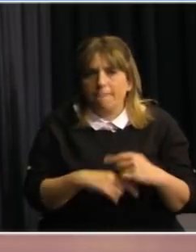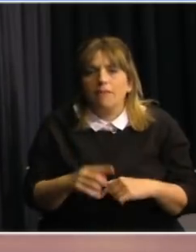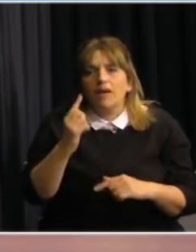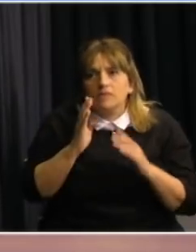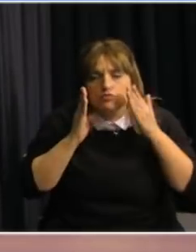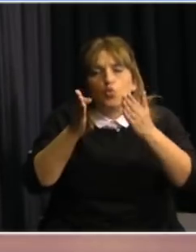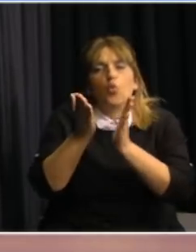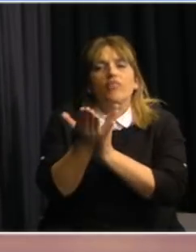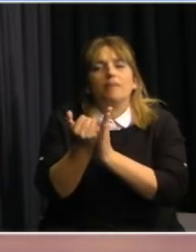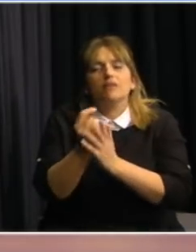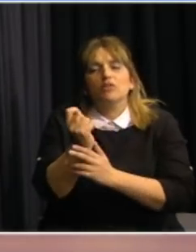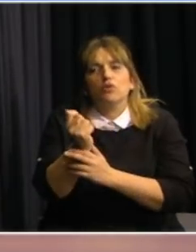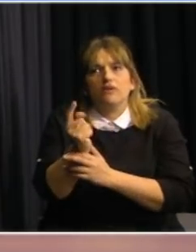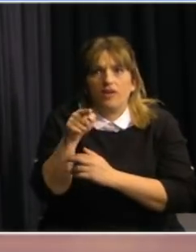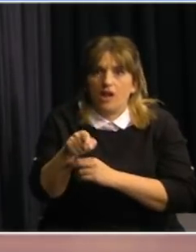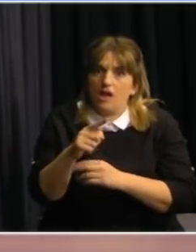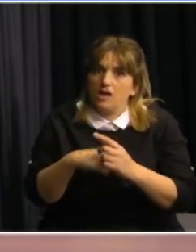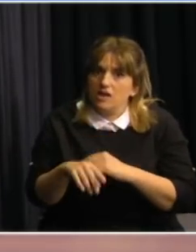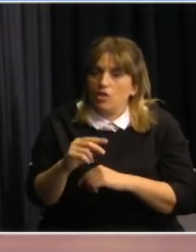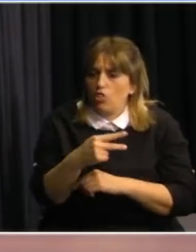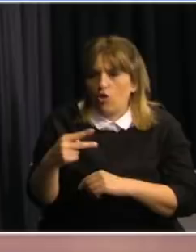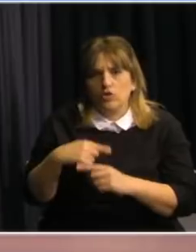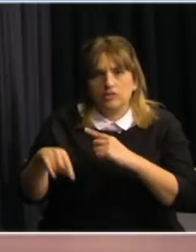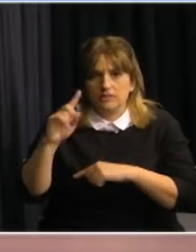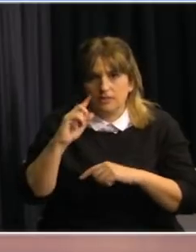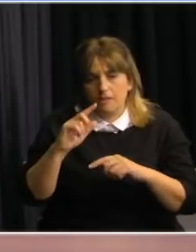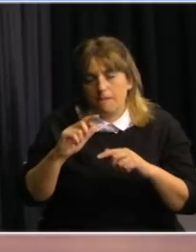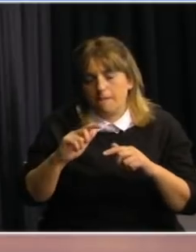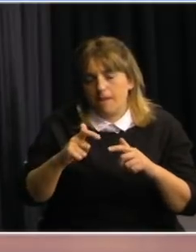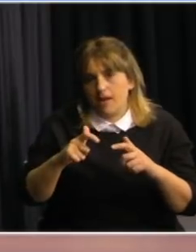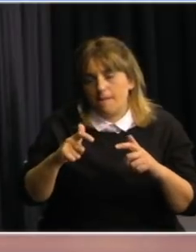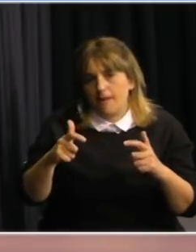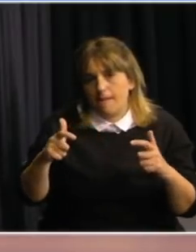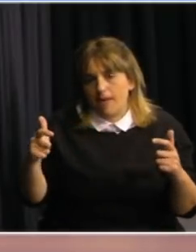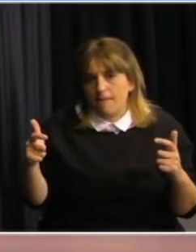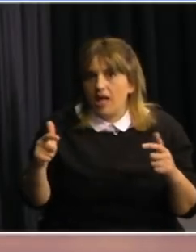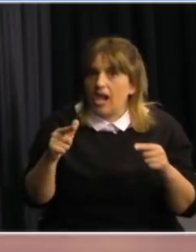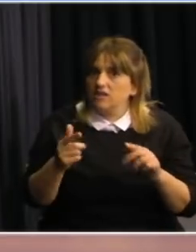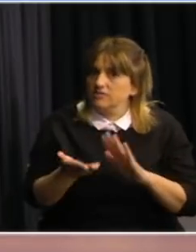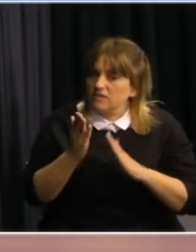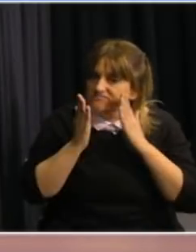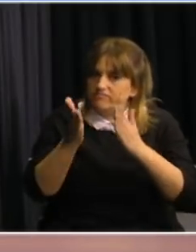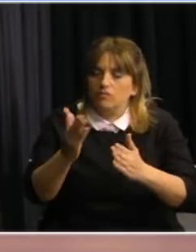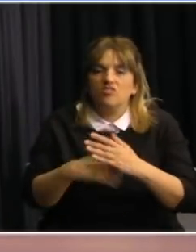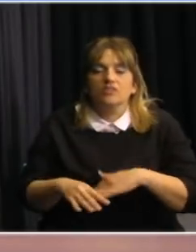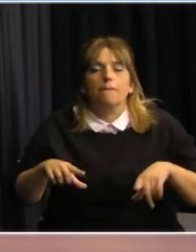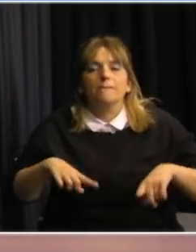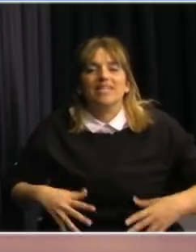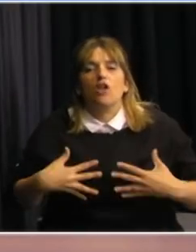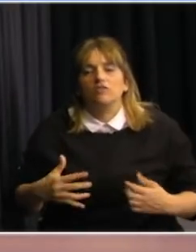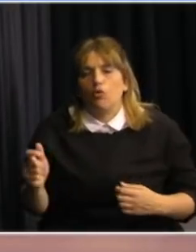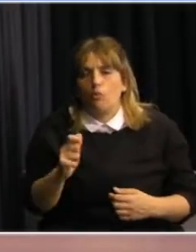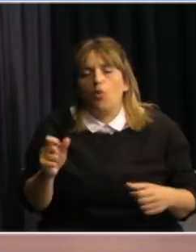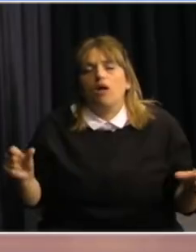Rivera, que tuvo así un pico bastante importante hace dos semanas, y a la cual sí se respondió en forma vigorosa desde el Ministerio de Salud Pública, con algunos